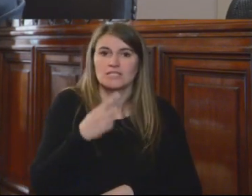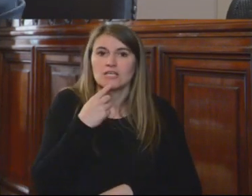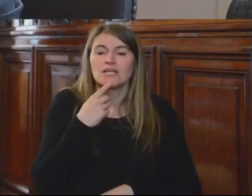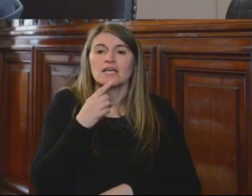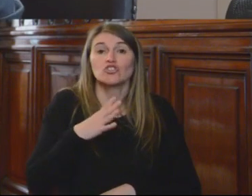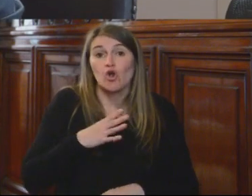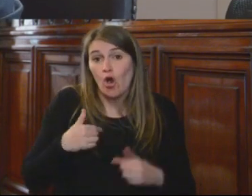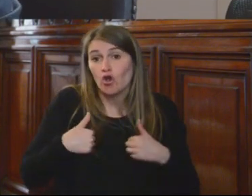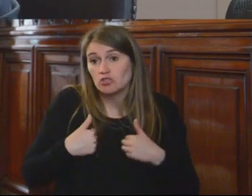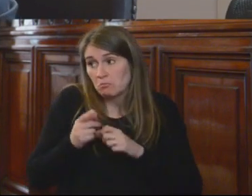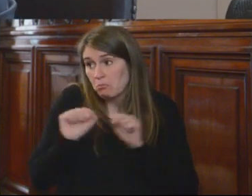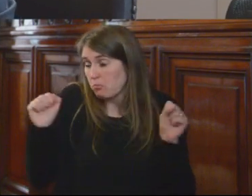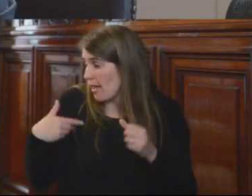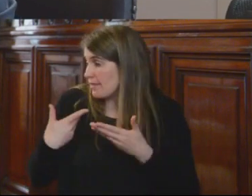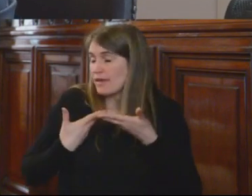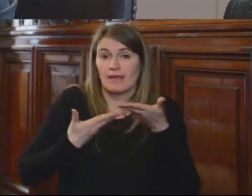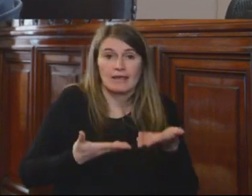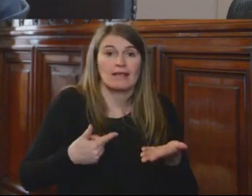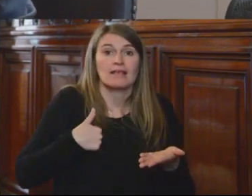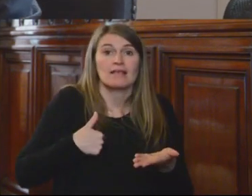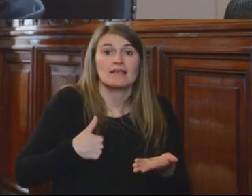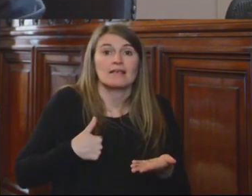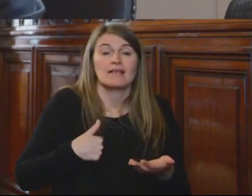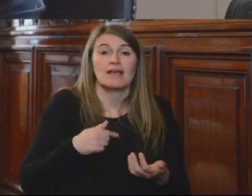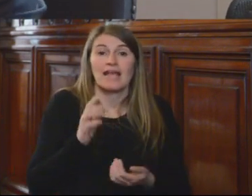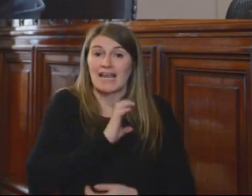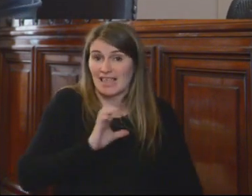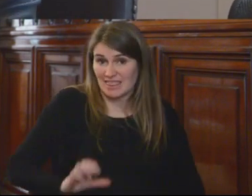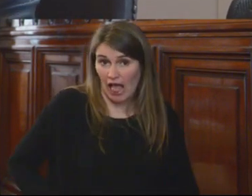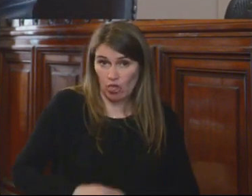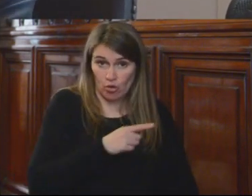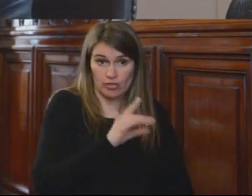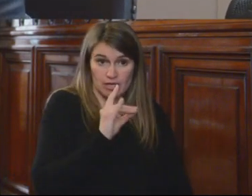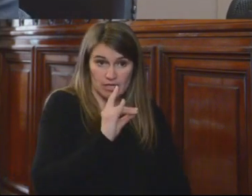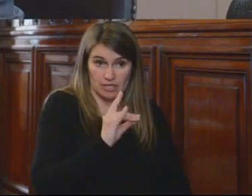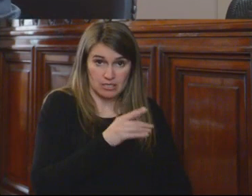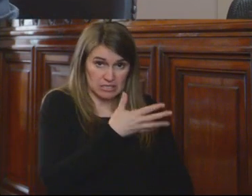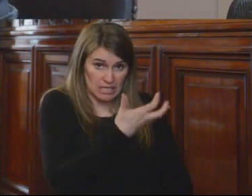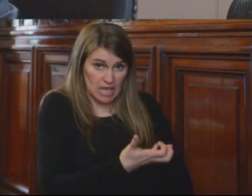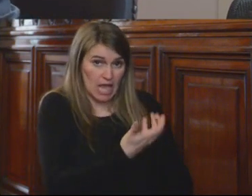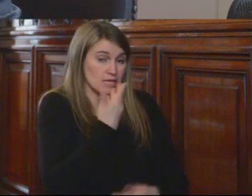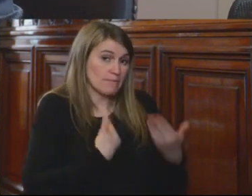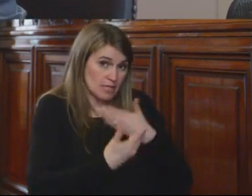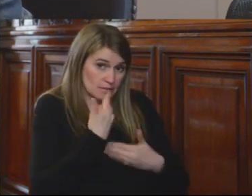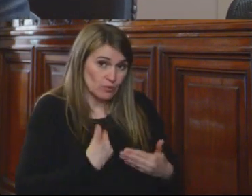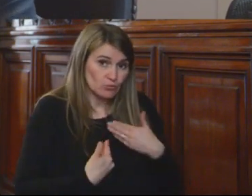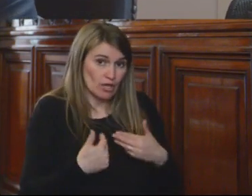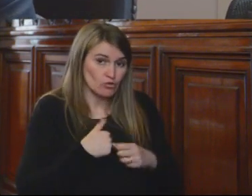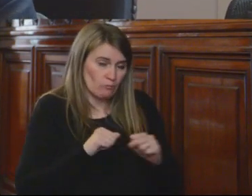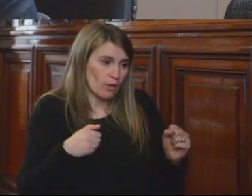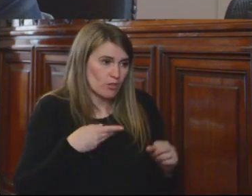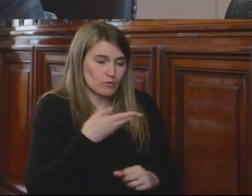del ilustre Estado, de las organizaciones solicitantes, pero particularmente del